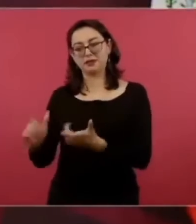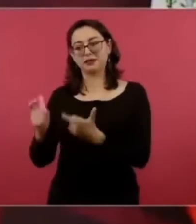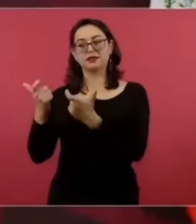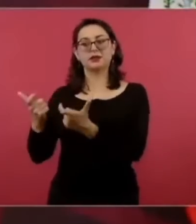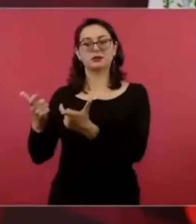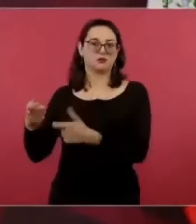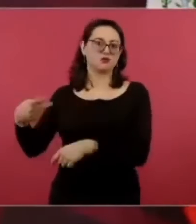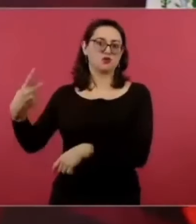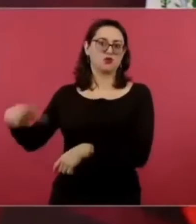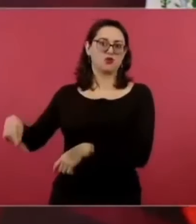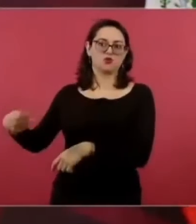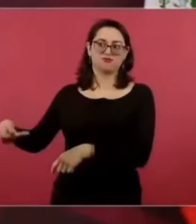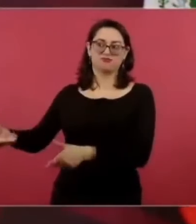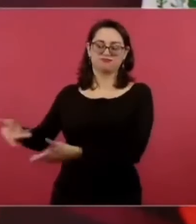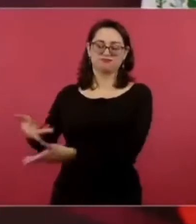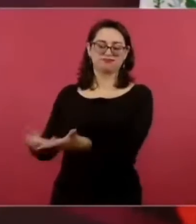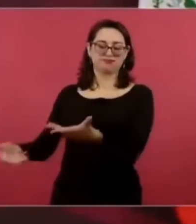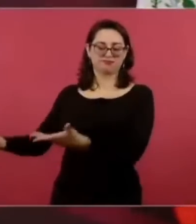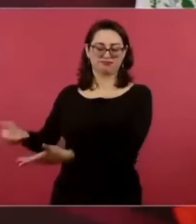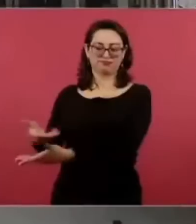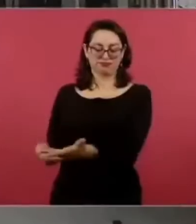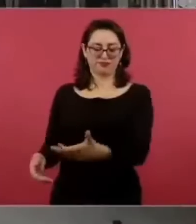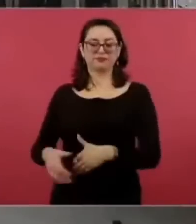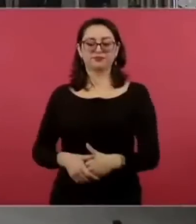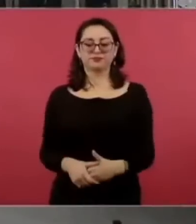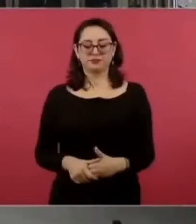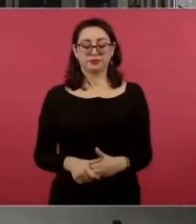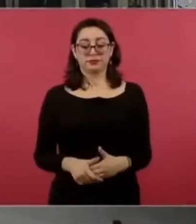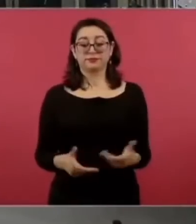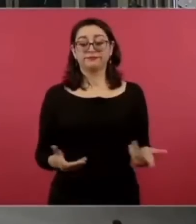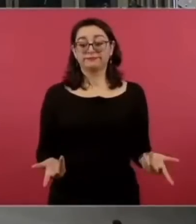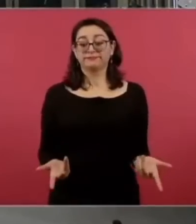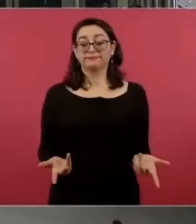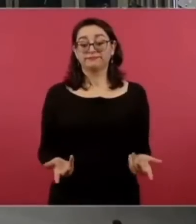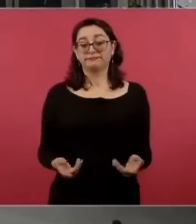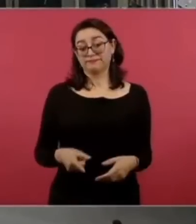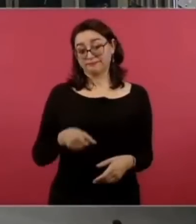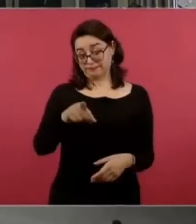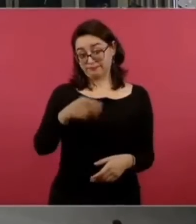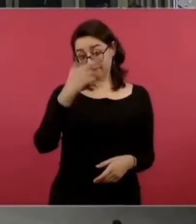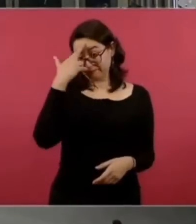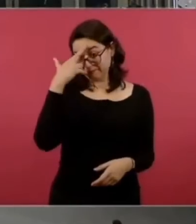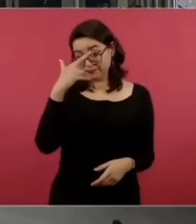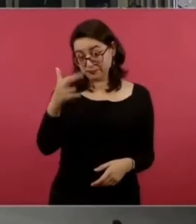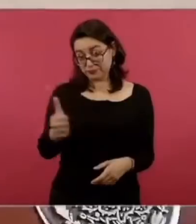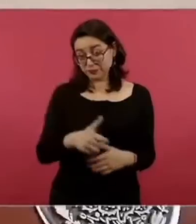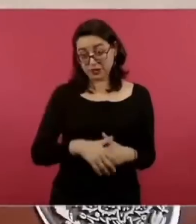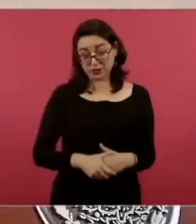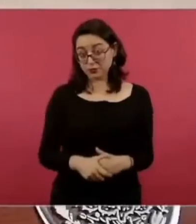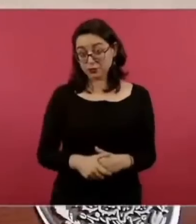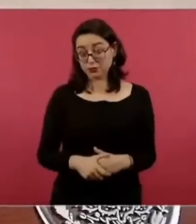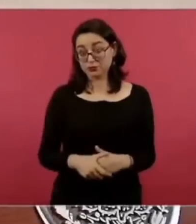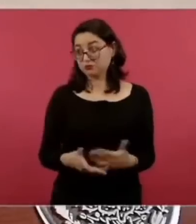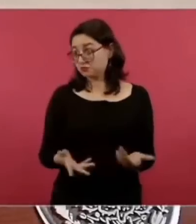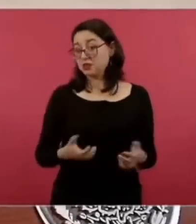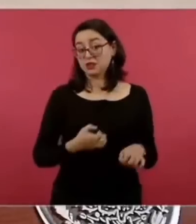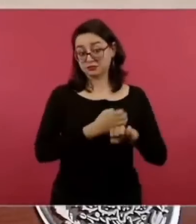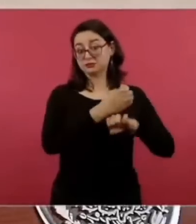pero es por tu planteamiento así era en efecto y